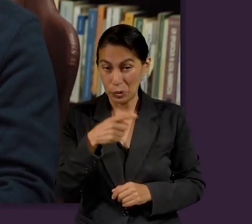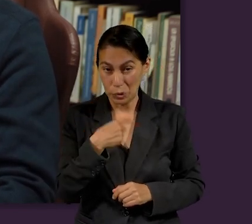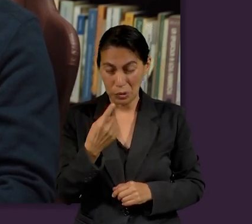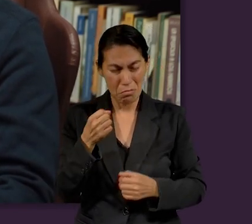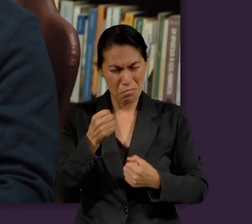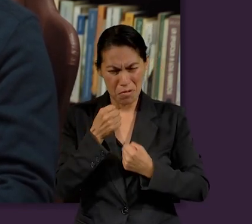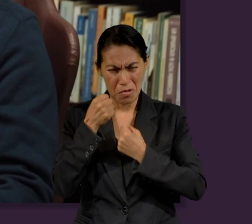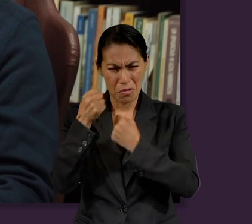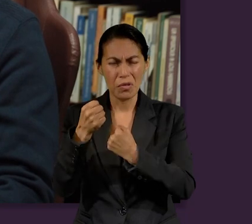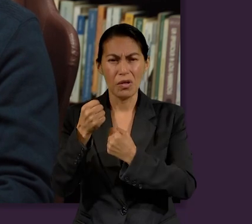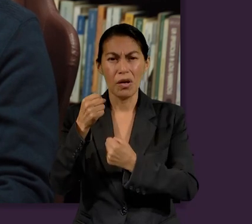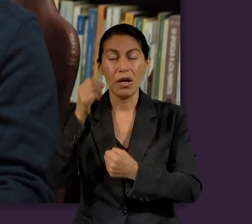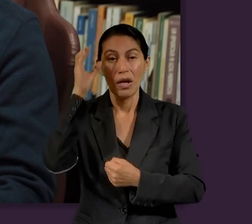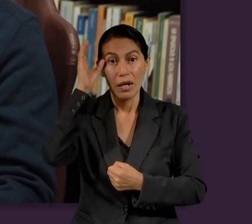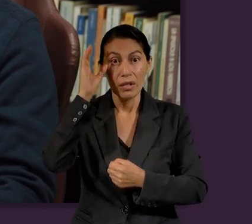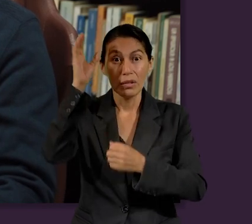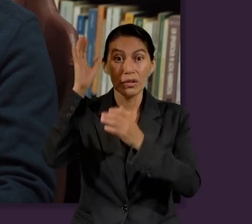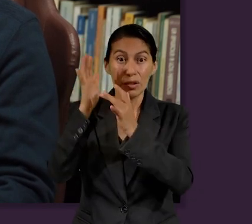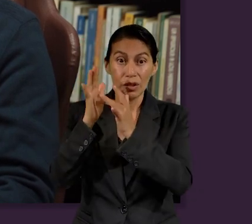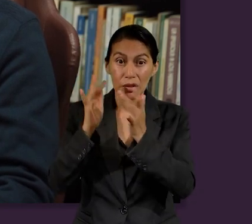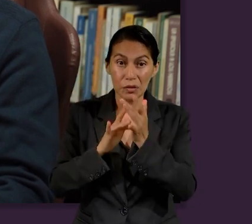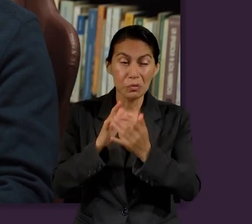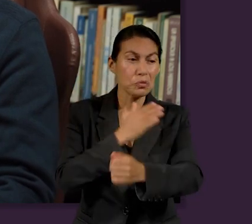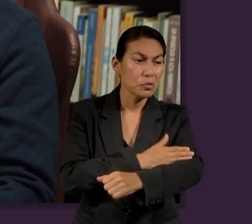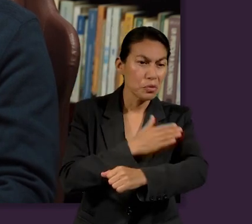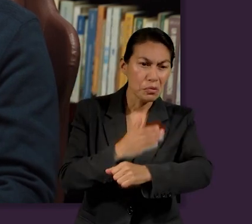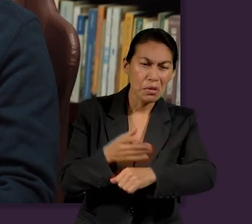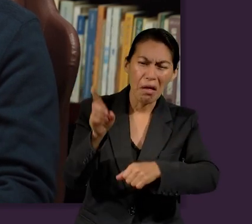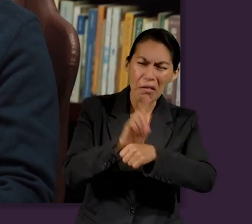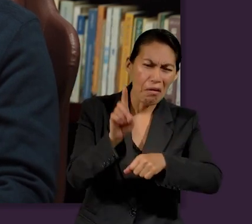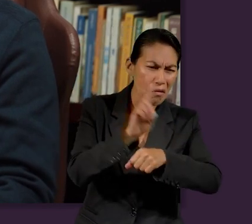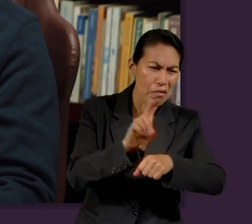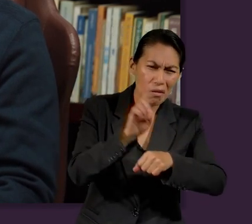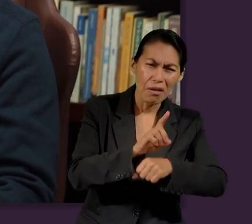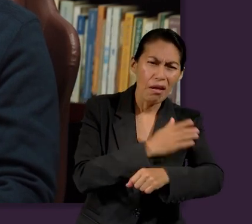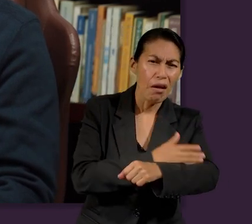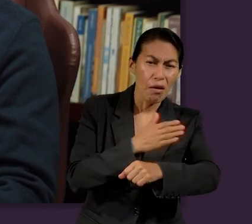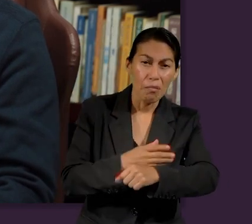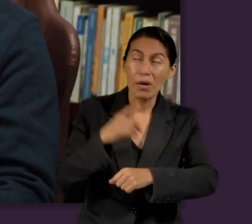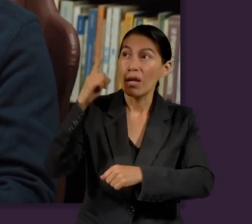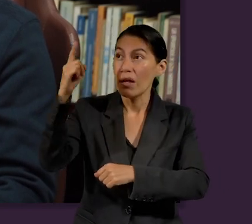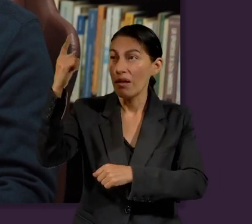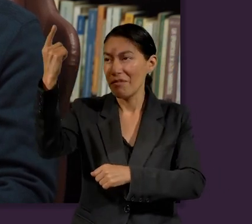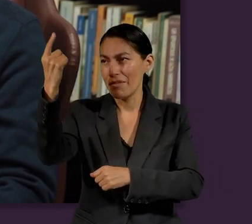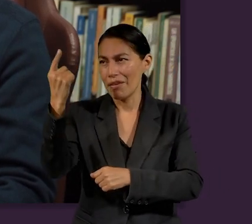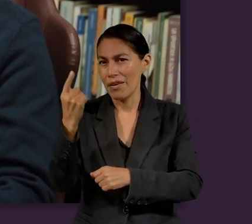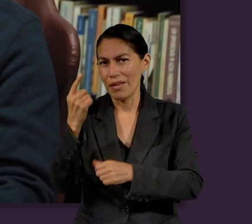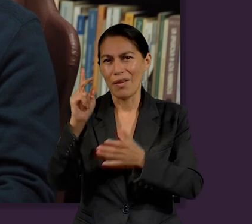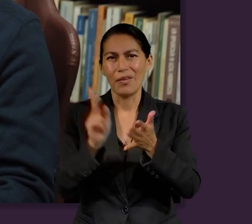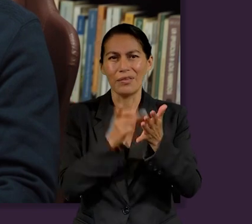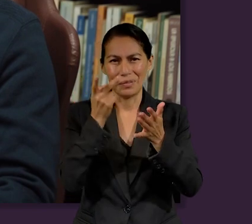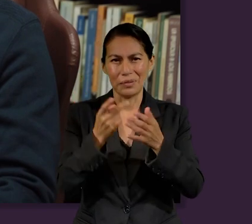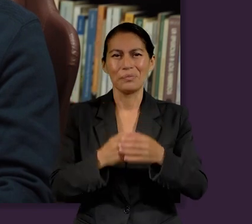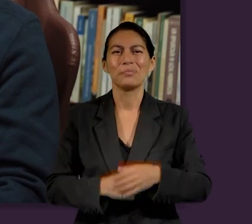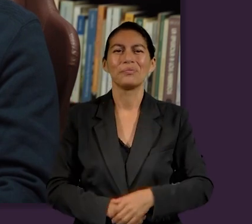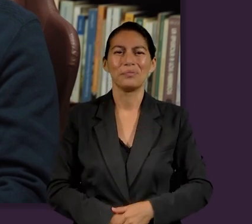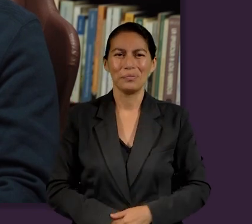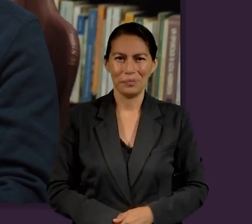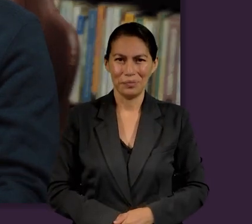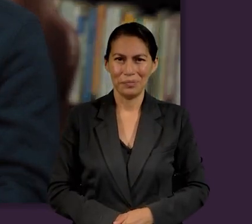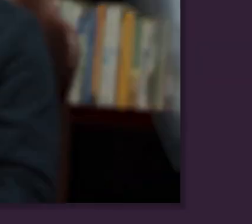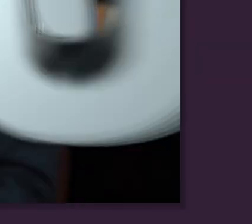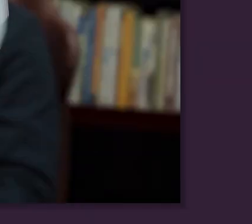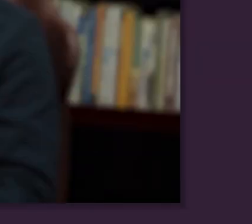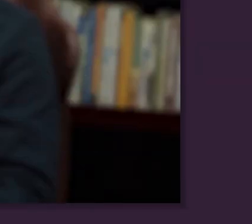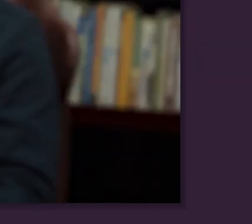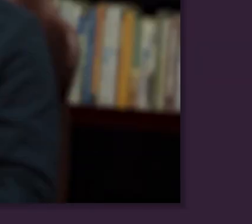tenemos la seguridad de que Cristo Jesús está con nosotros en nuestras actividades diarias y que su promesa es que Él vendrá otra vez.